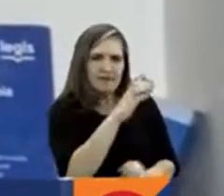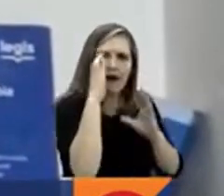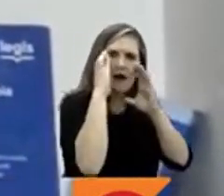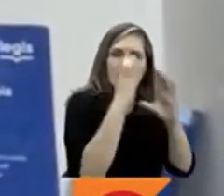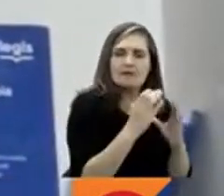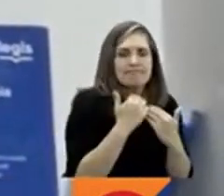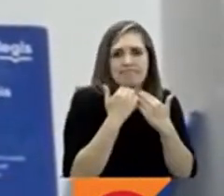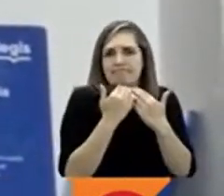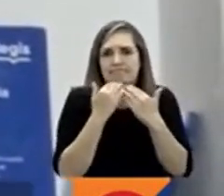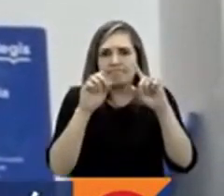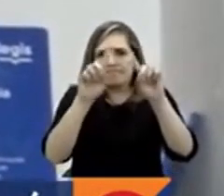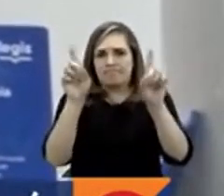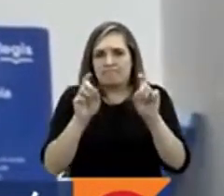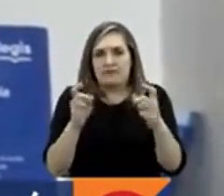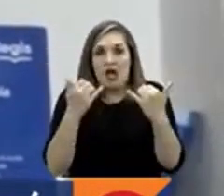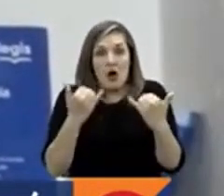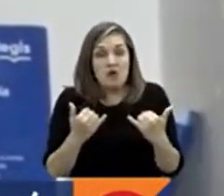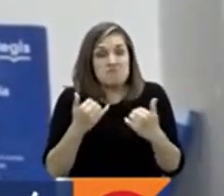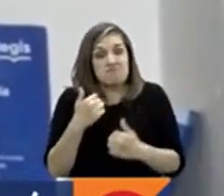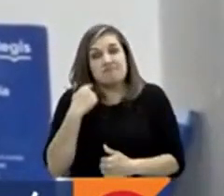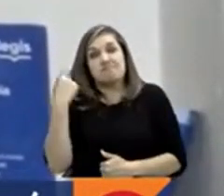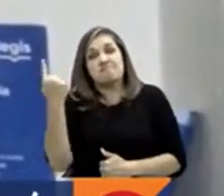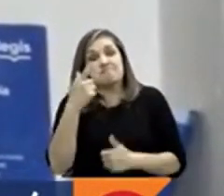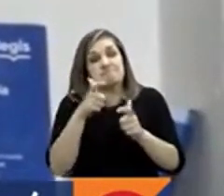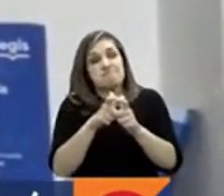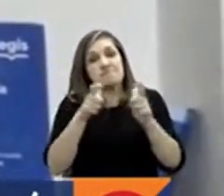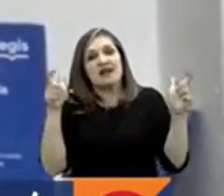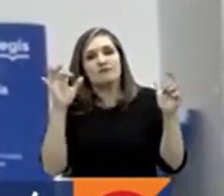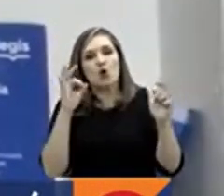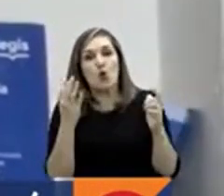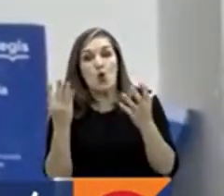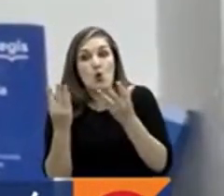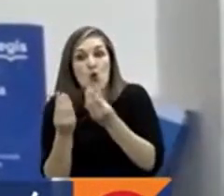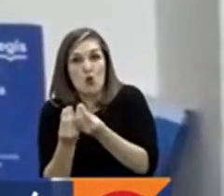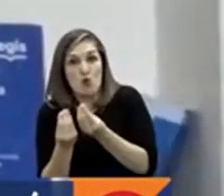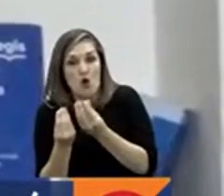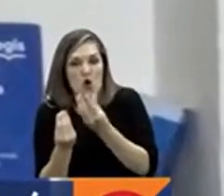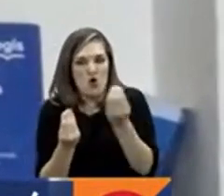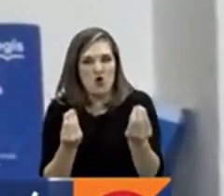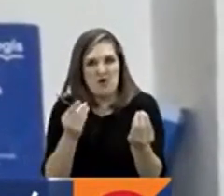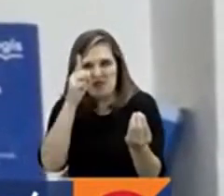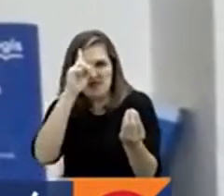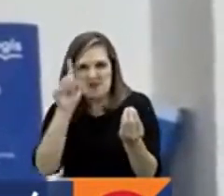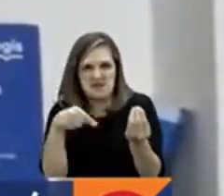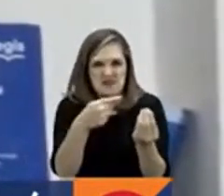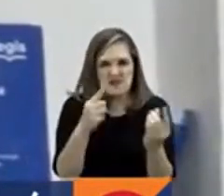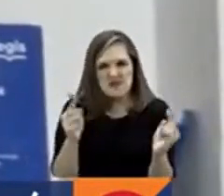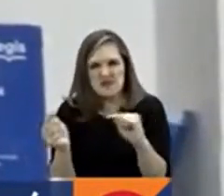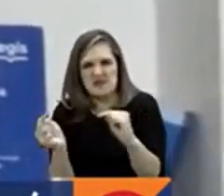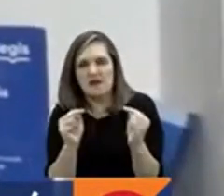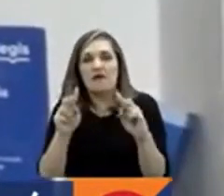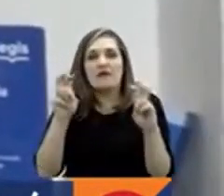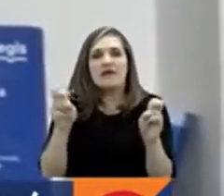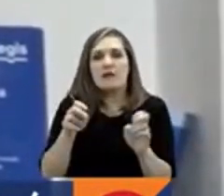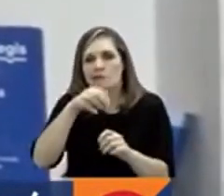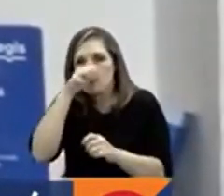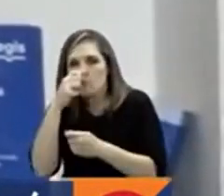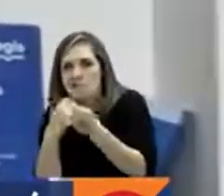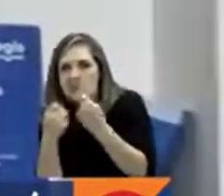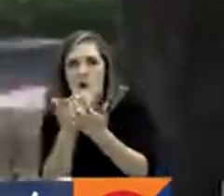por lo general, en su gran mayoría, proceden de bandas delictivas por temas de narcotráfico y de microtráfico cuando